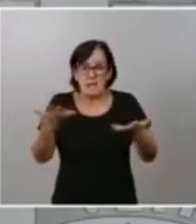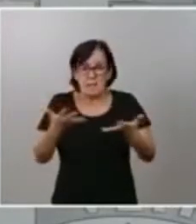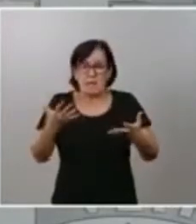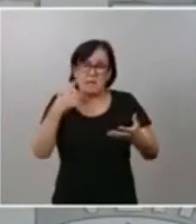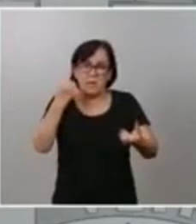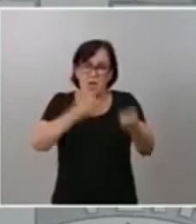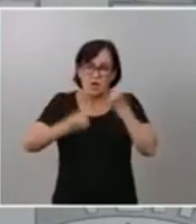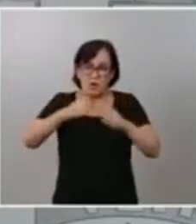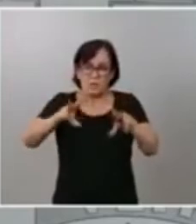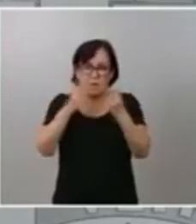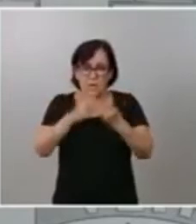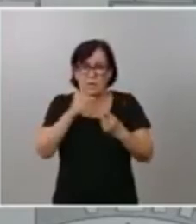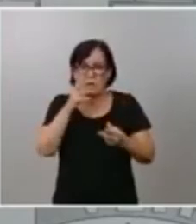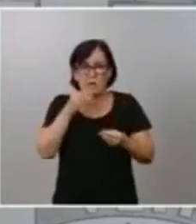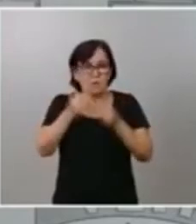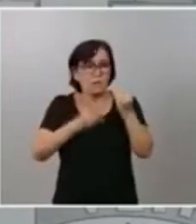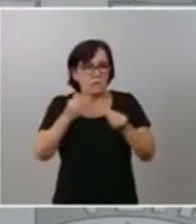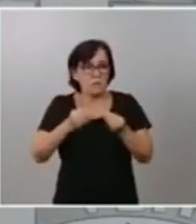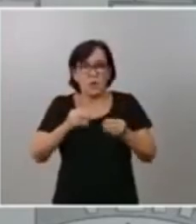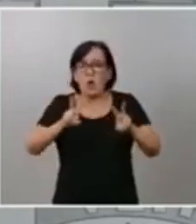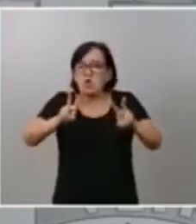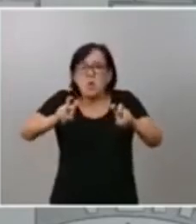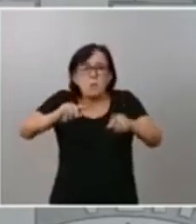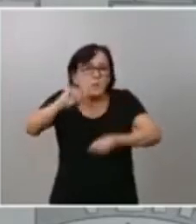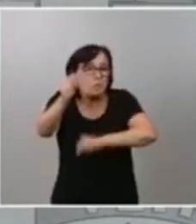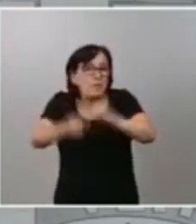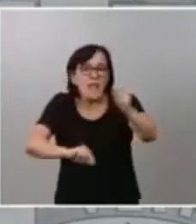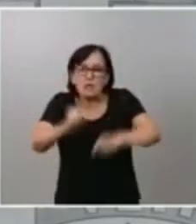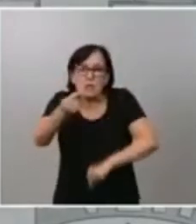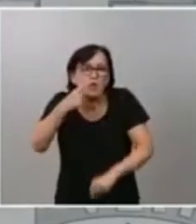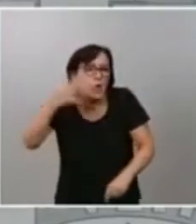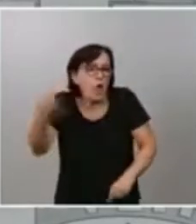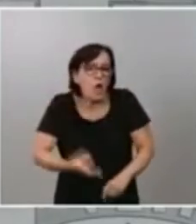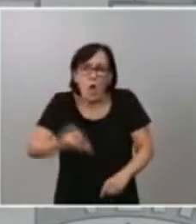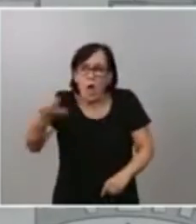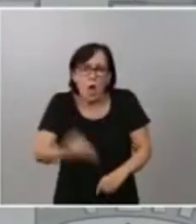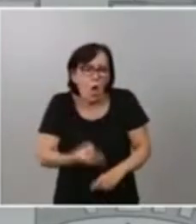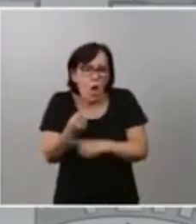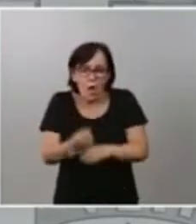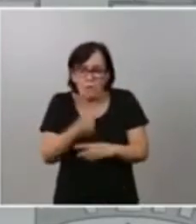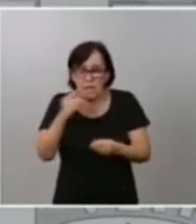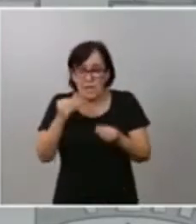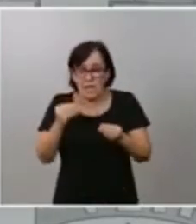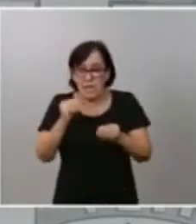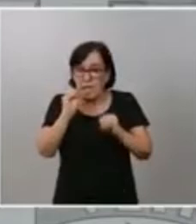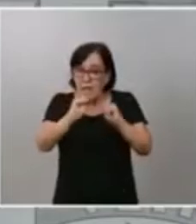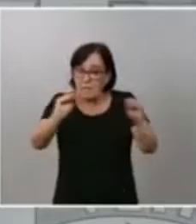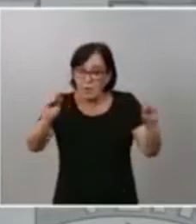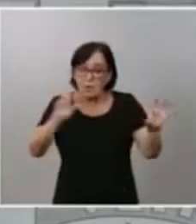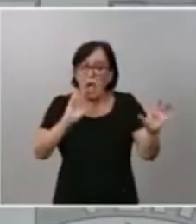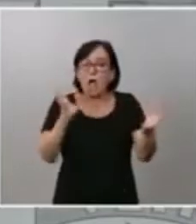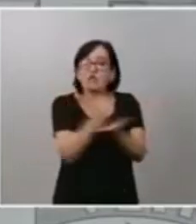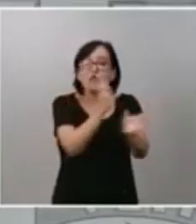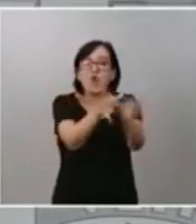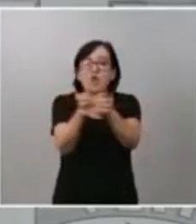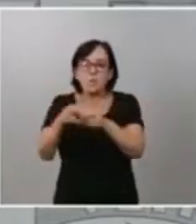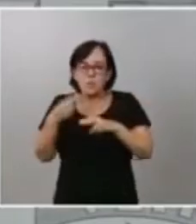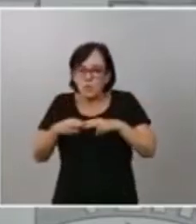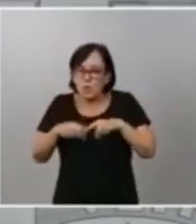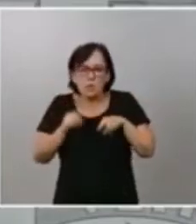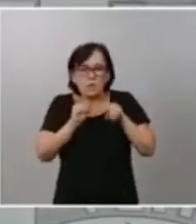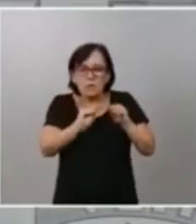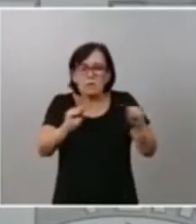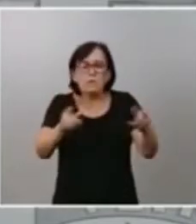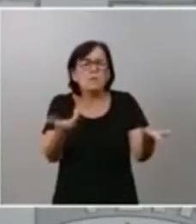tener unos nuevos presupuestos. Y, por tanto, la pregunta que hay que hacerse a todas las formaciones políticas es de qué lado quieren